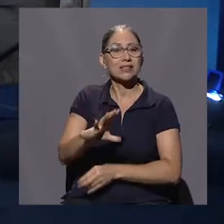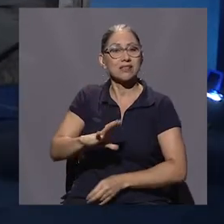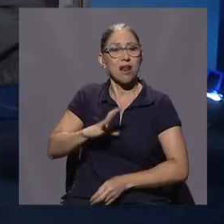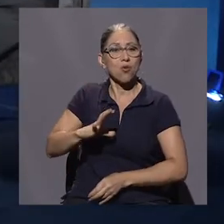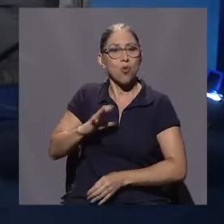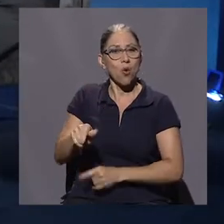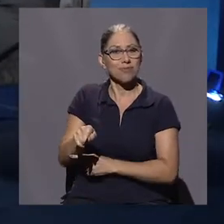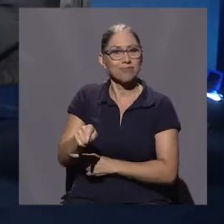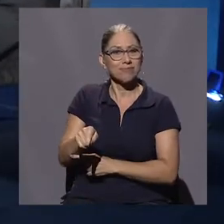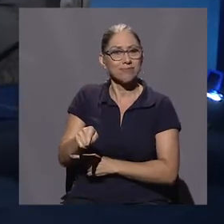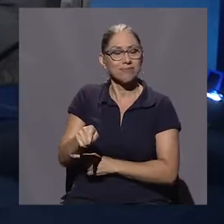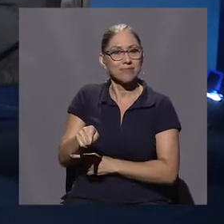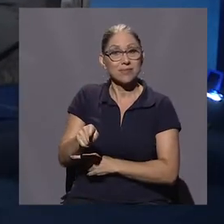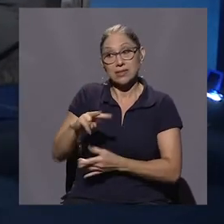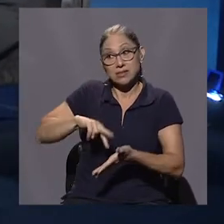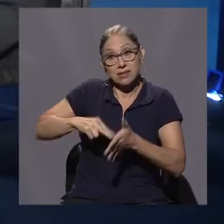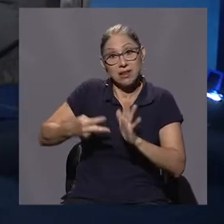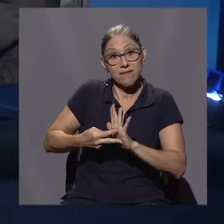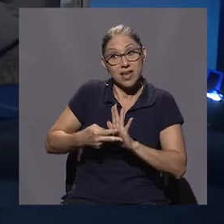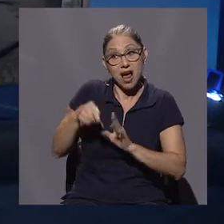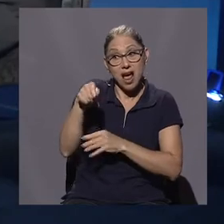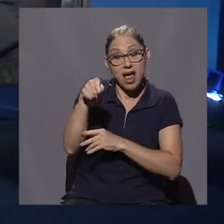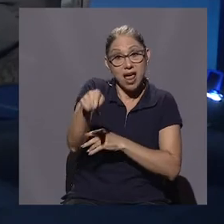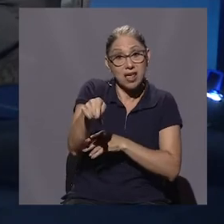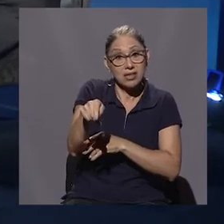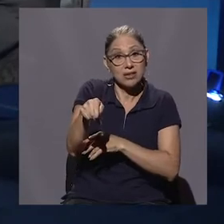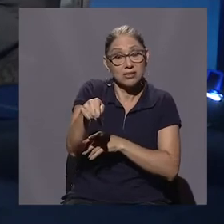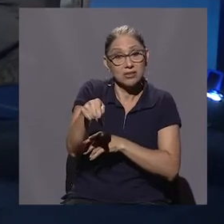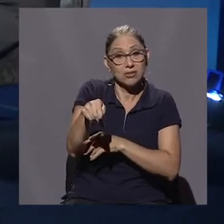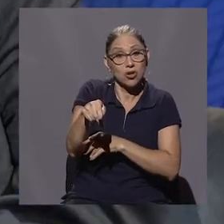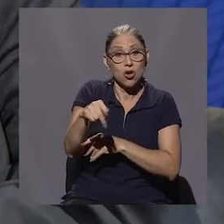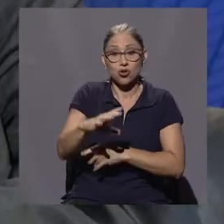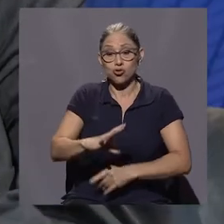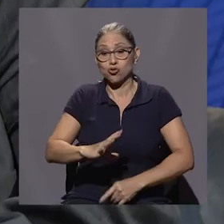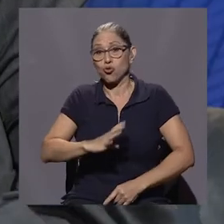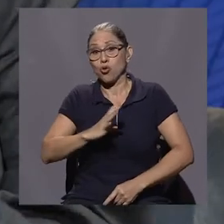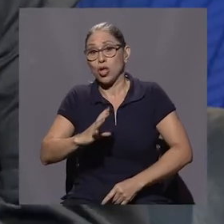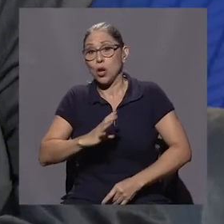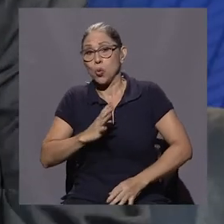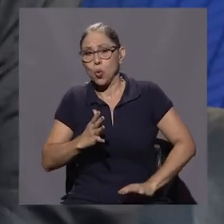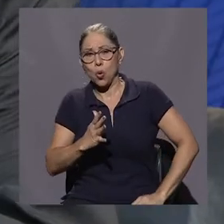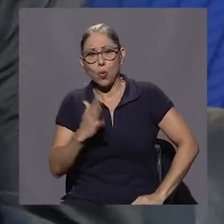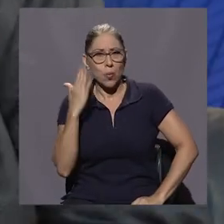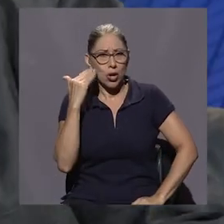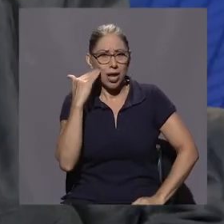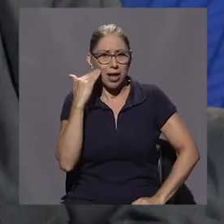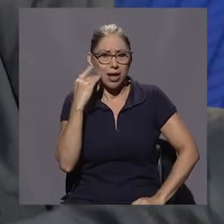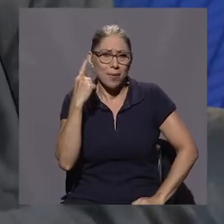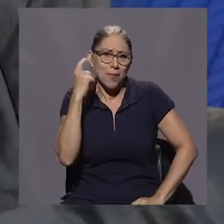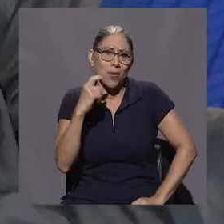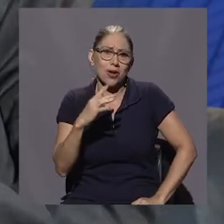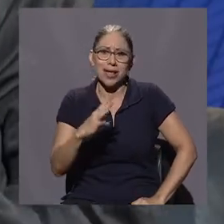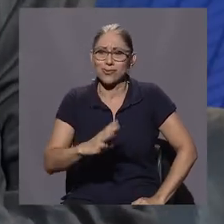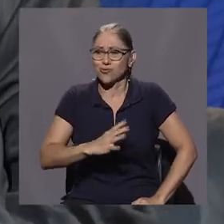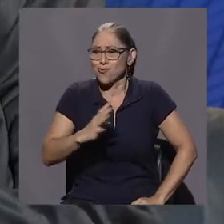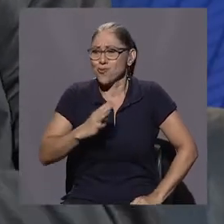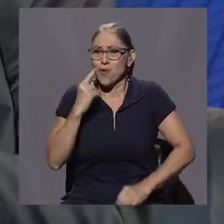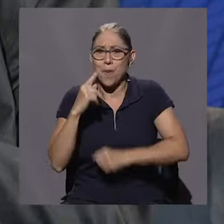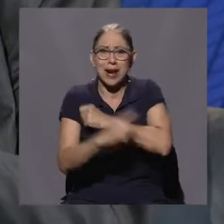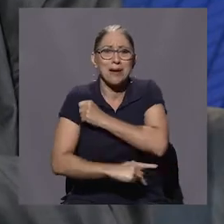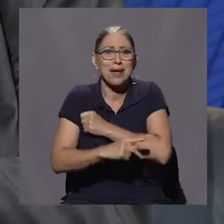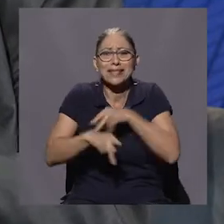doble propósito, es decir, son de lujo porque es un lujo para el país que la gente evada en estas cantidades,